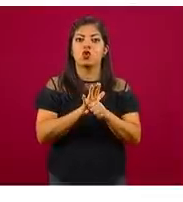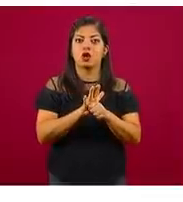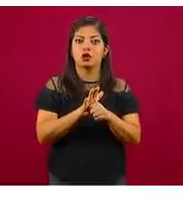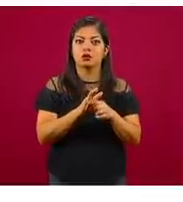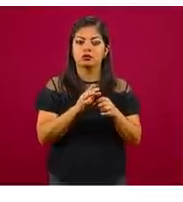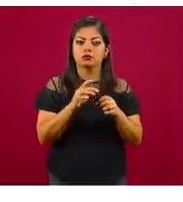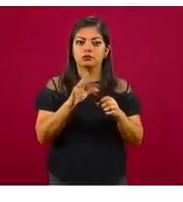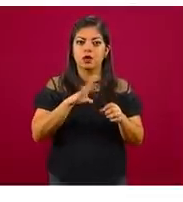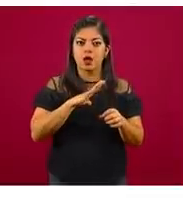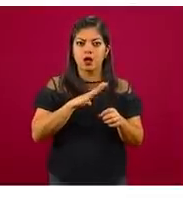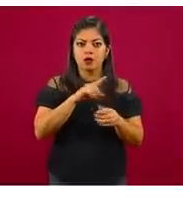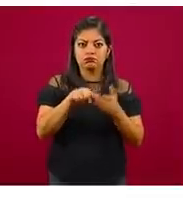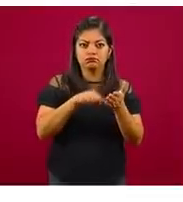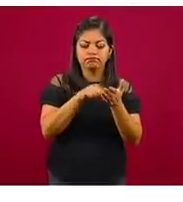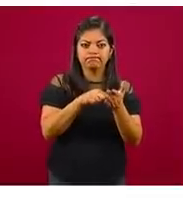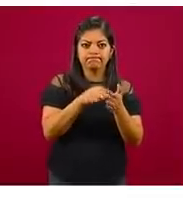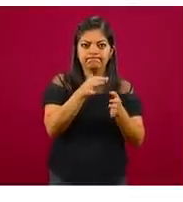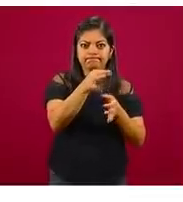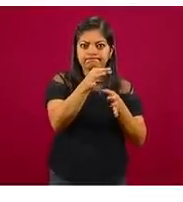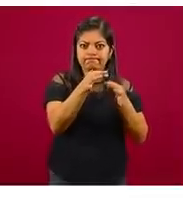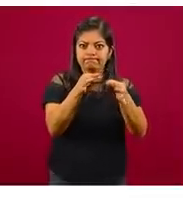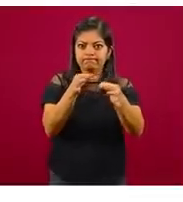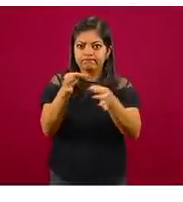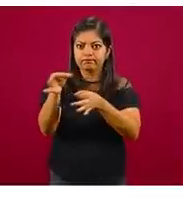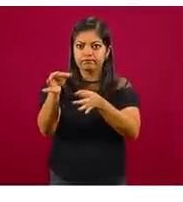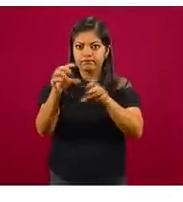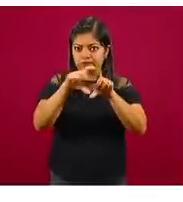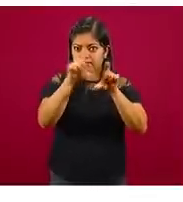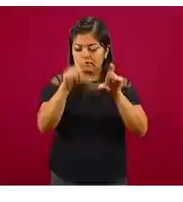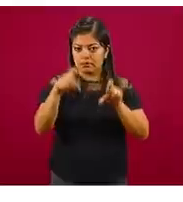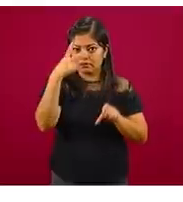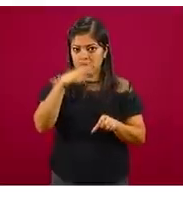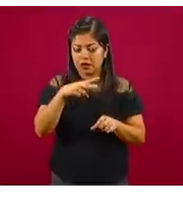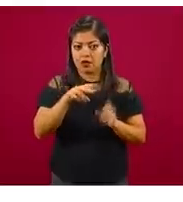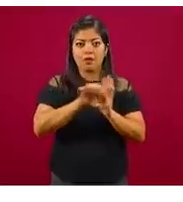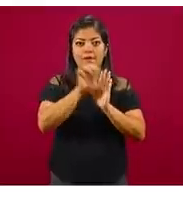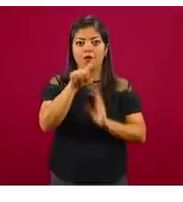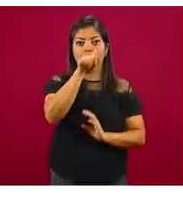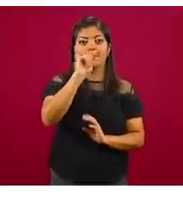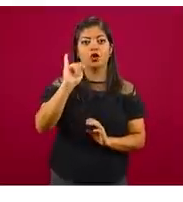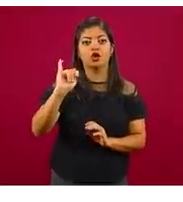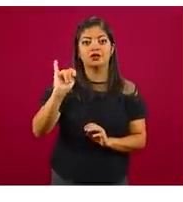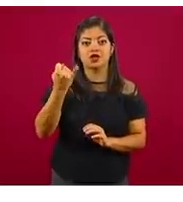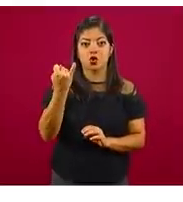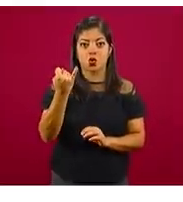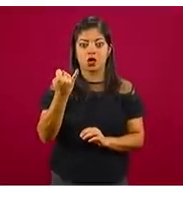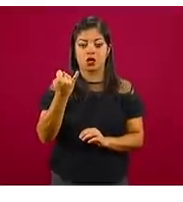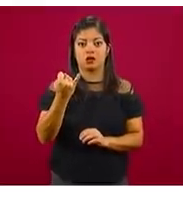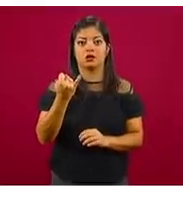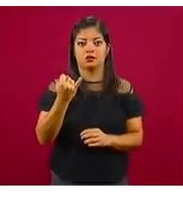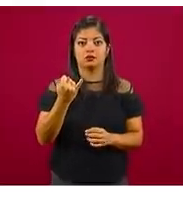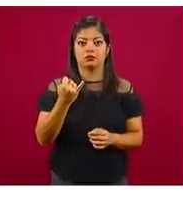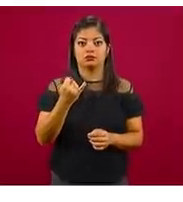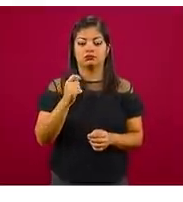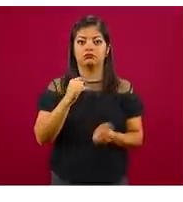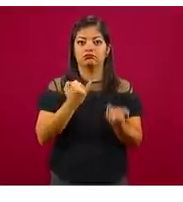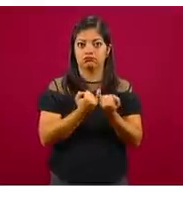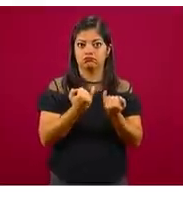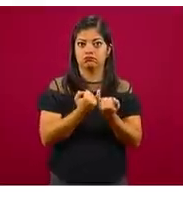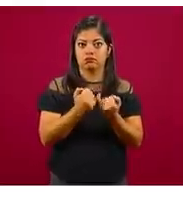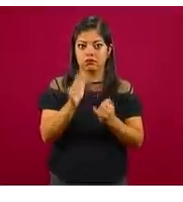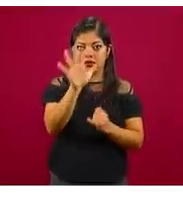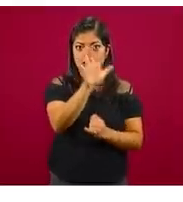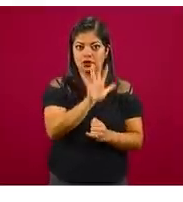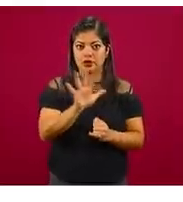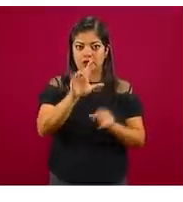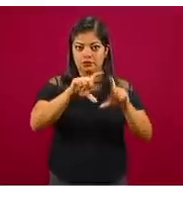determinadas regiones del país. Aquí tenemos a Tijuana, en el centro del país está